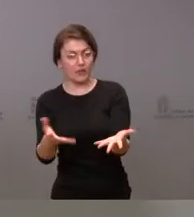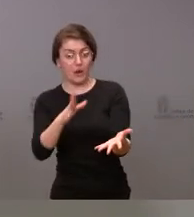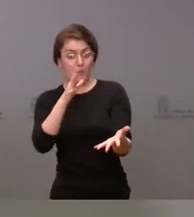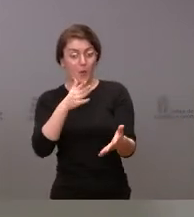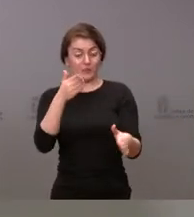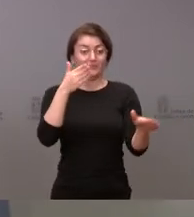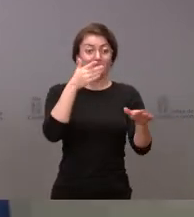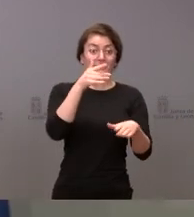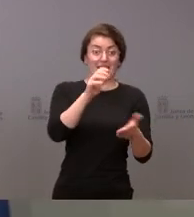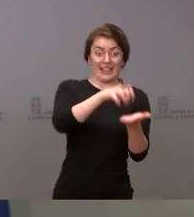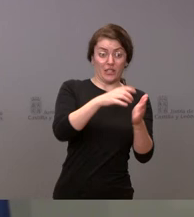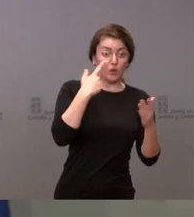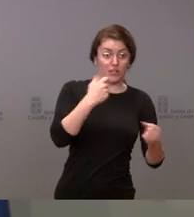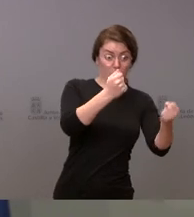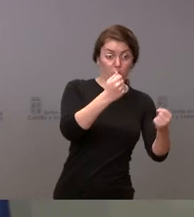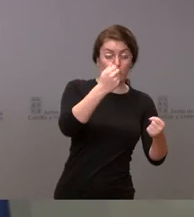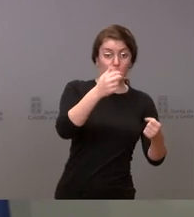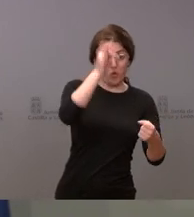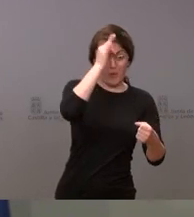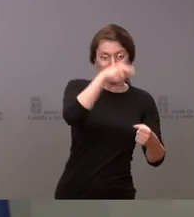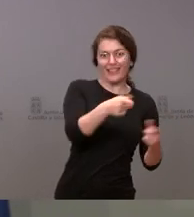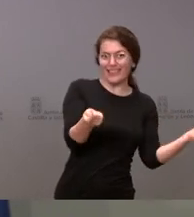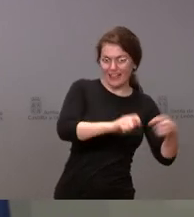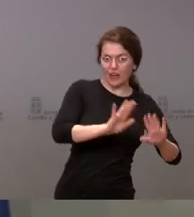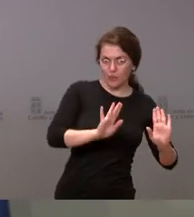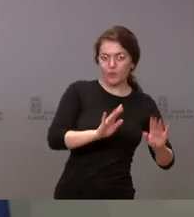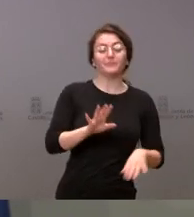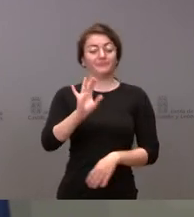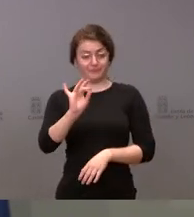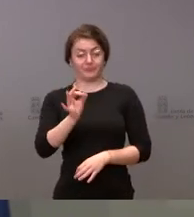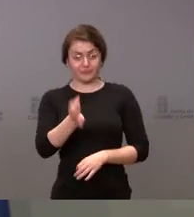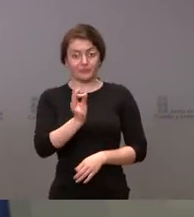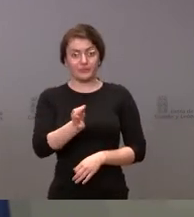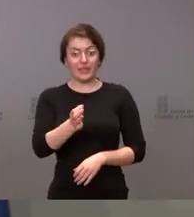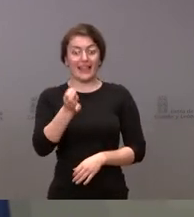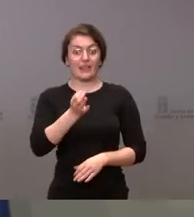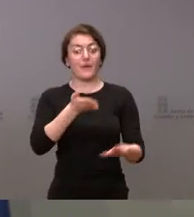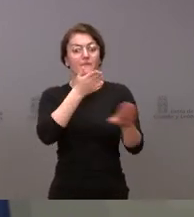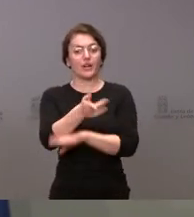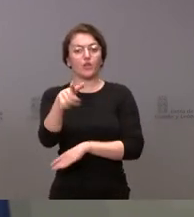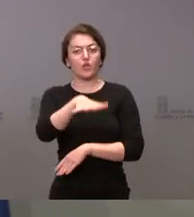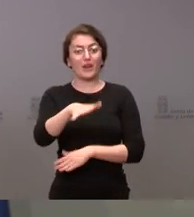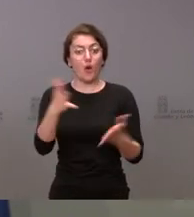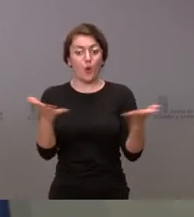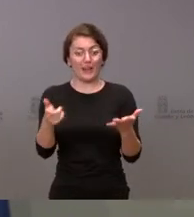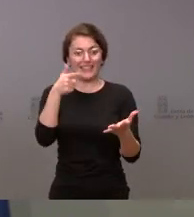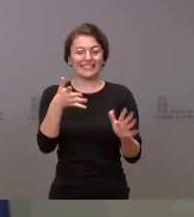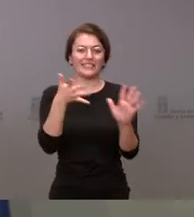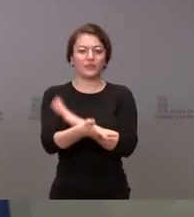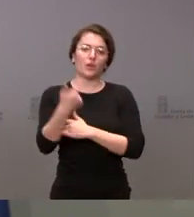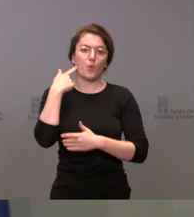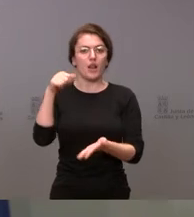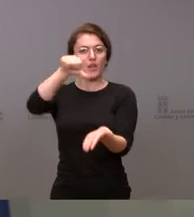están cerrados. Sí, efectivamente. Los centros de urgencia, en definitiva, estamos hablando del correspondiente punto de atención continuada.